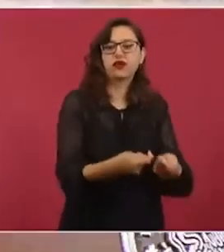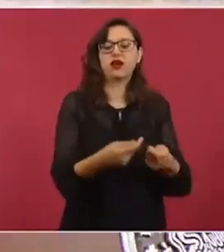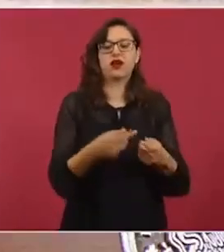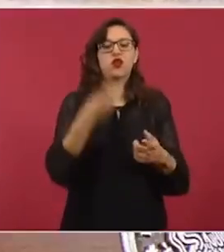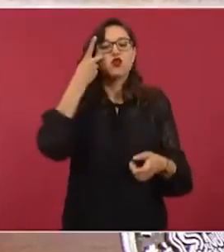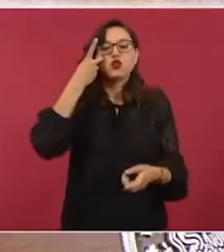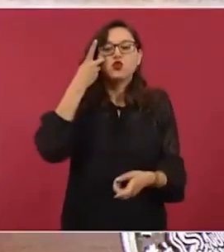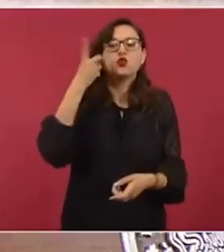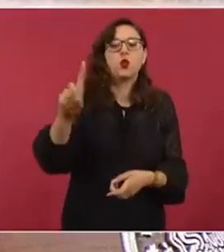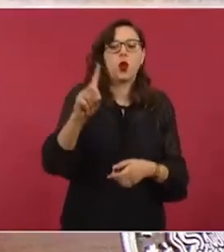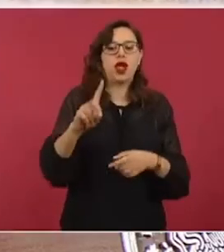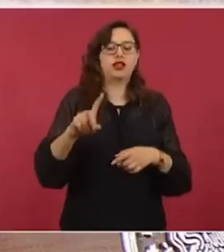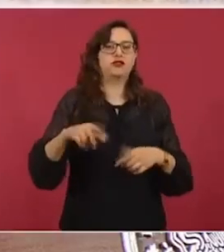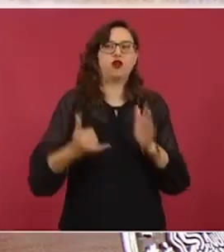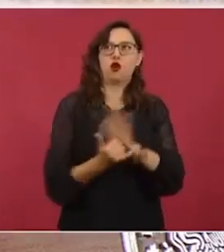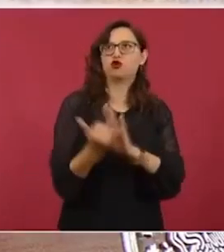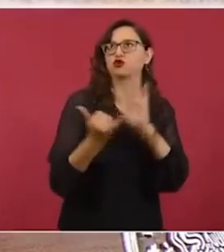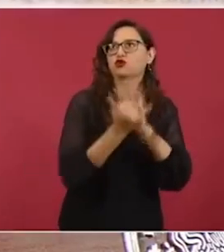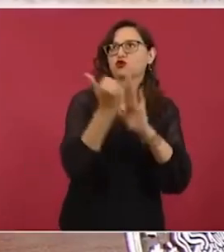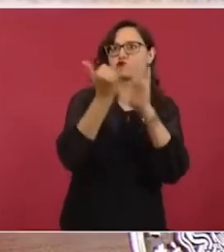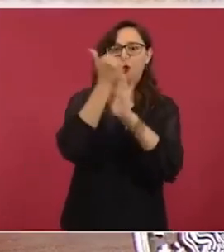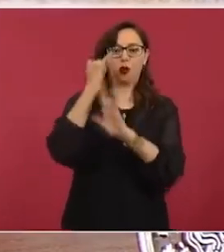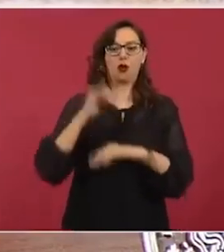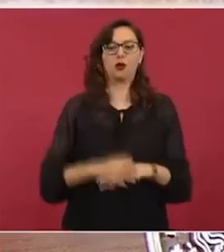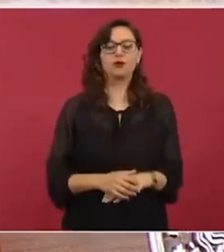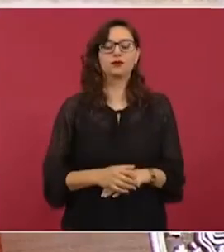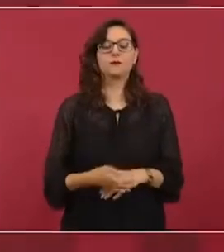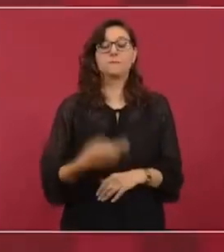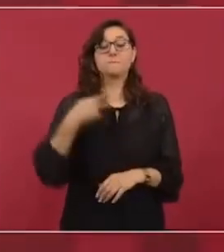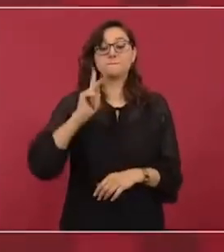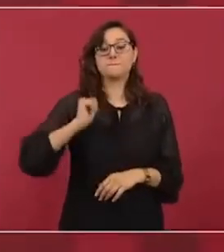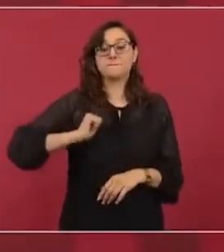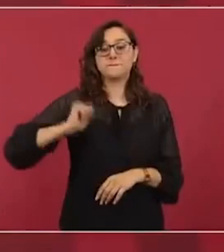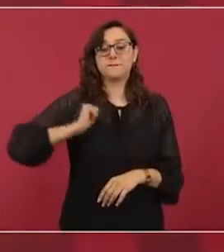Pero antes, en las campañas,